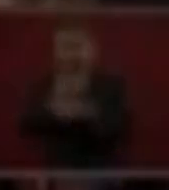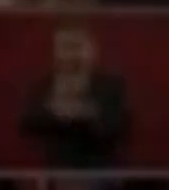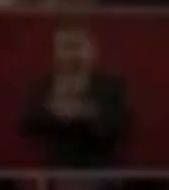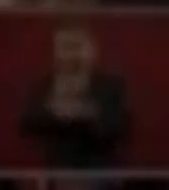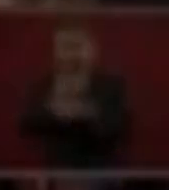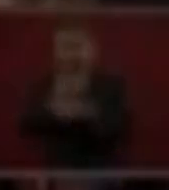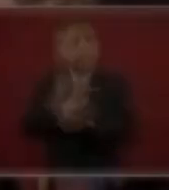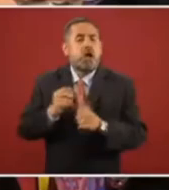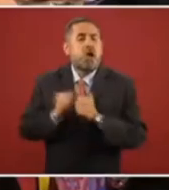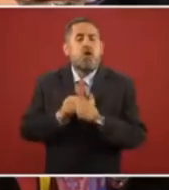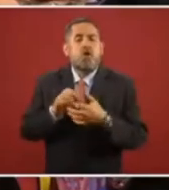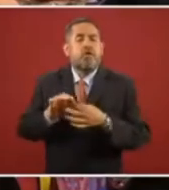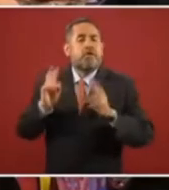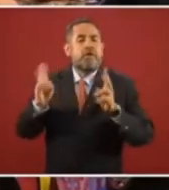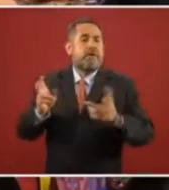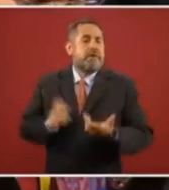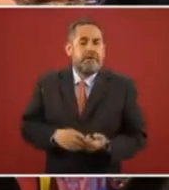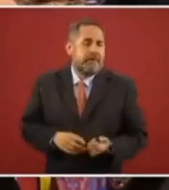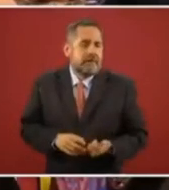Oh, my God. ...este tema.